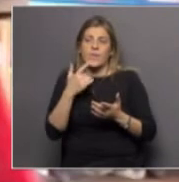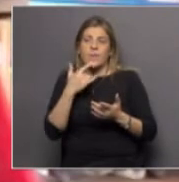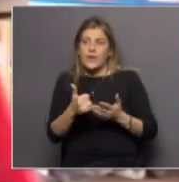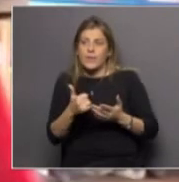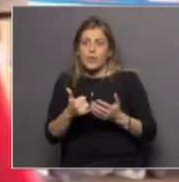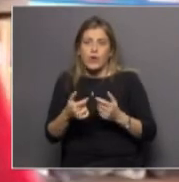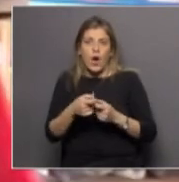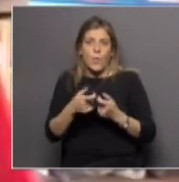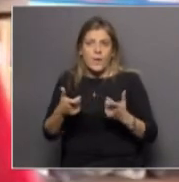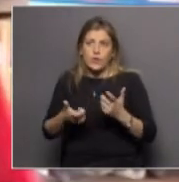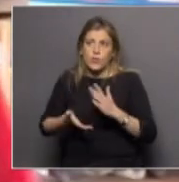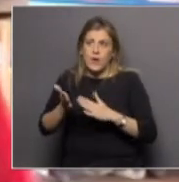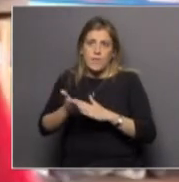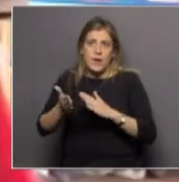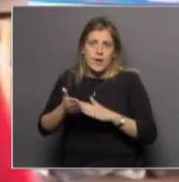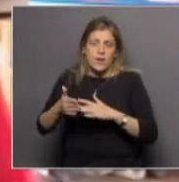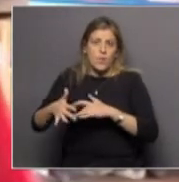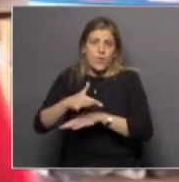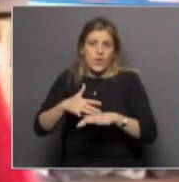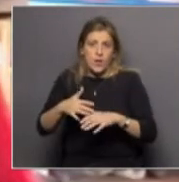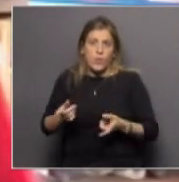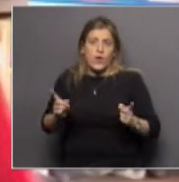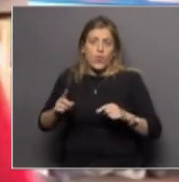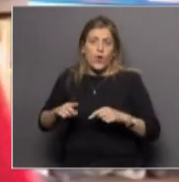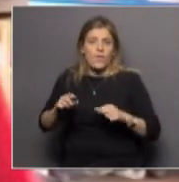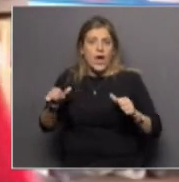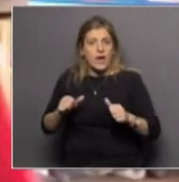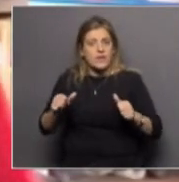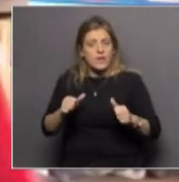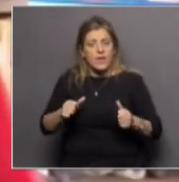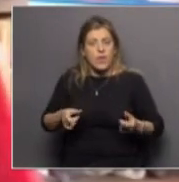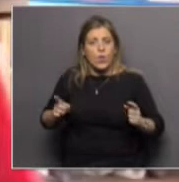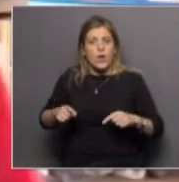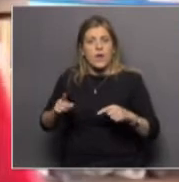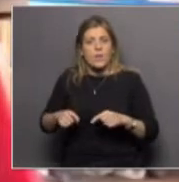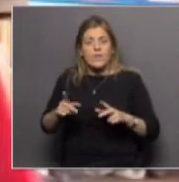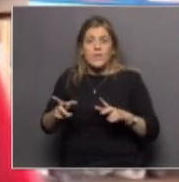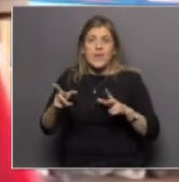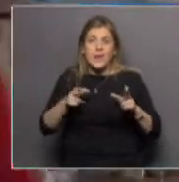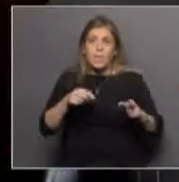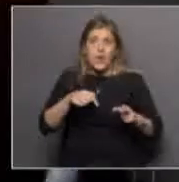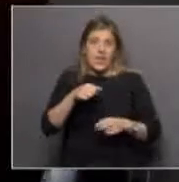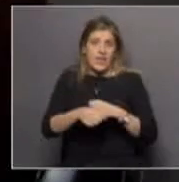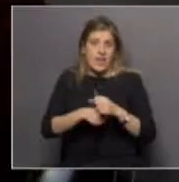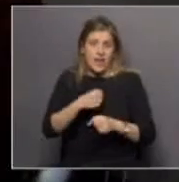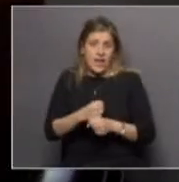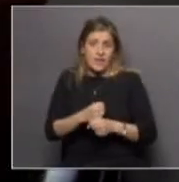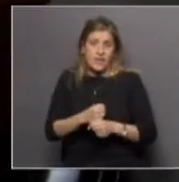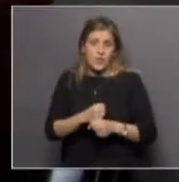vinculada a la reinstalación de ciertas actividades y también la época del año que